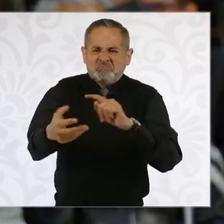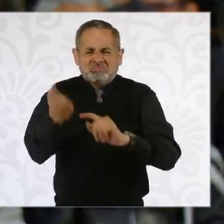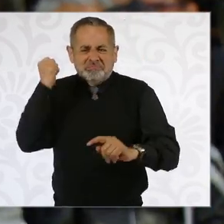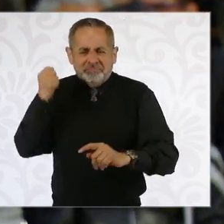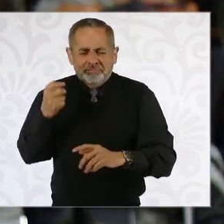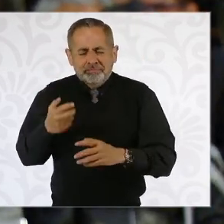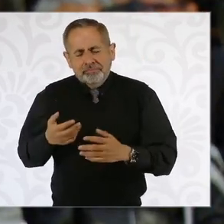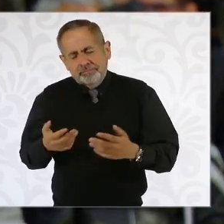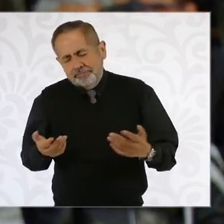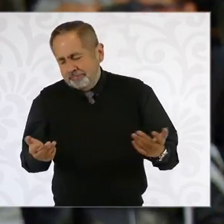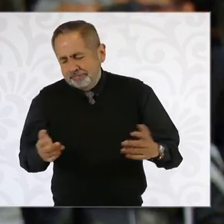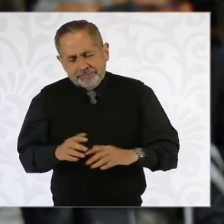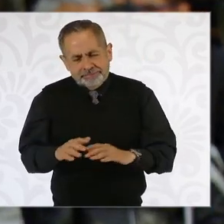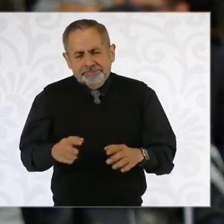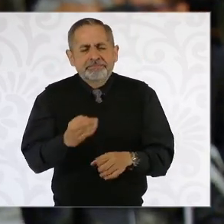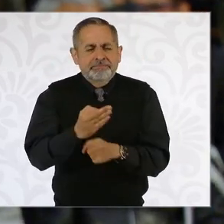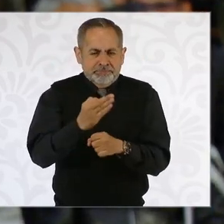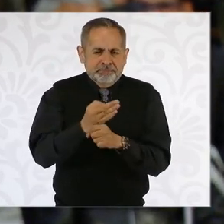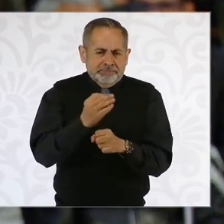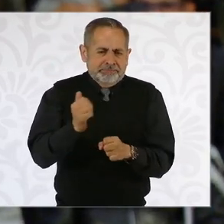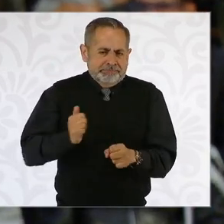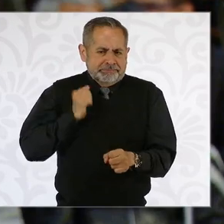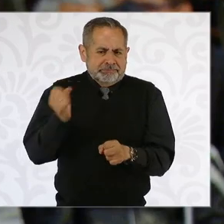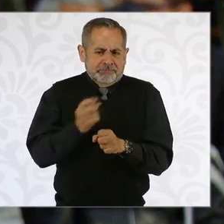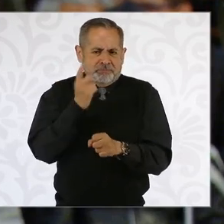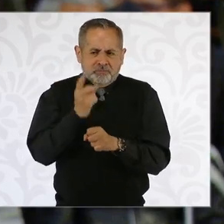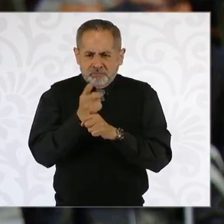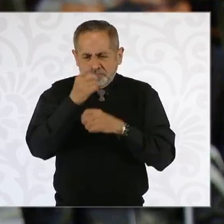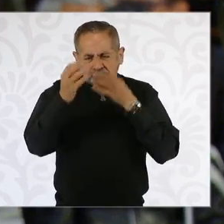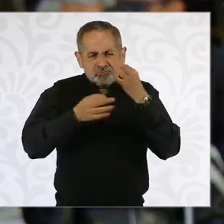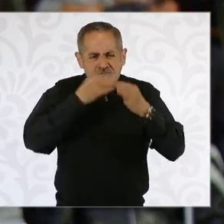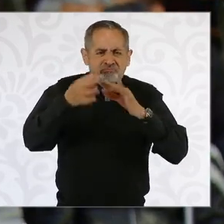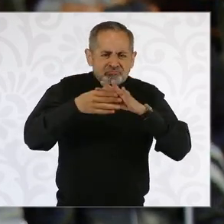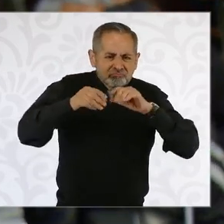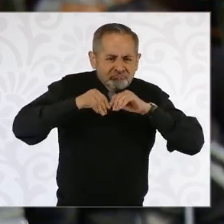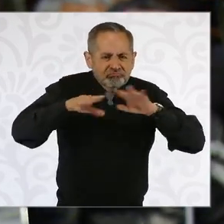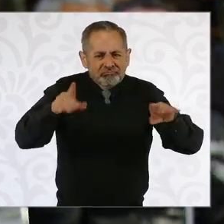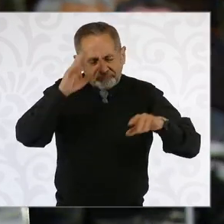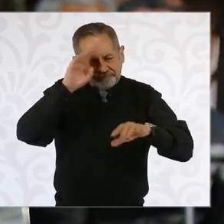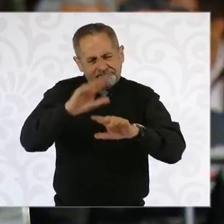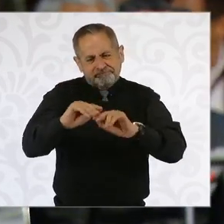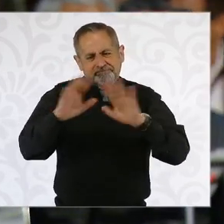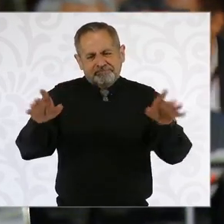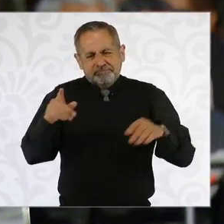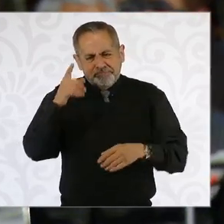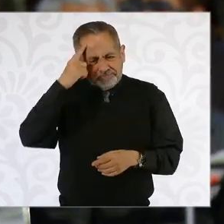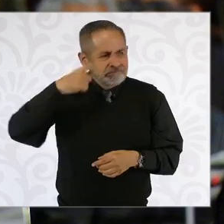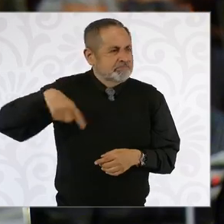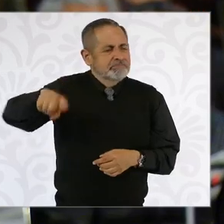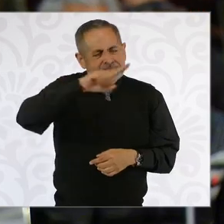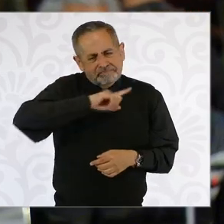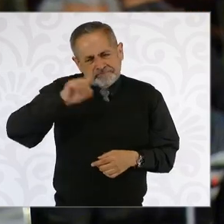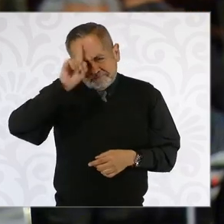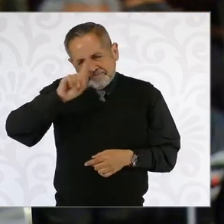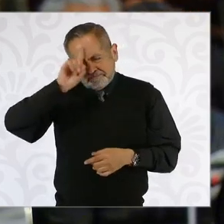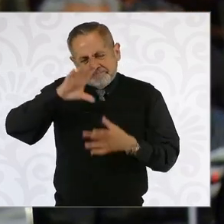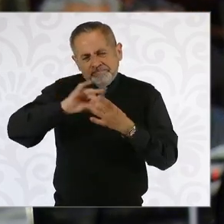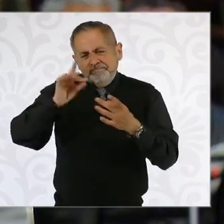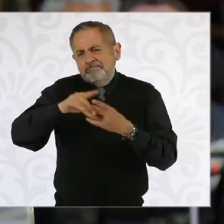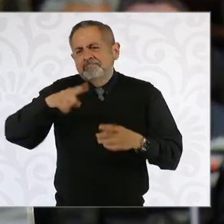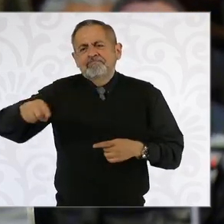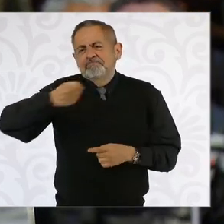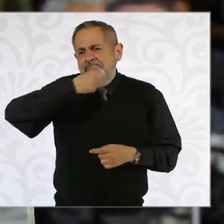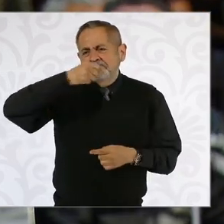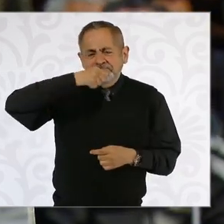oportunidad para que usted aclare esto y que pueda guiar a los adultos mayores que